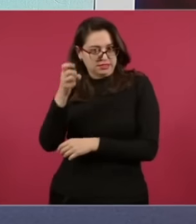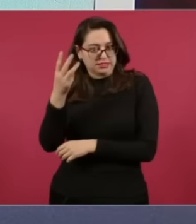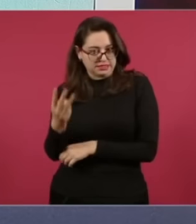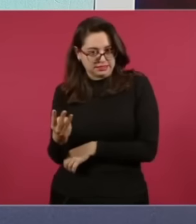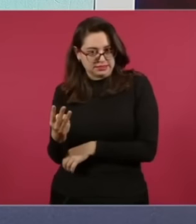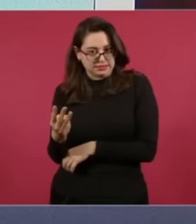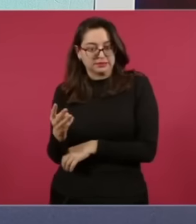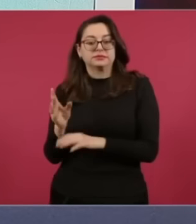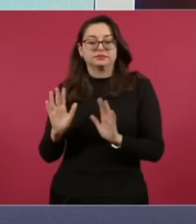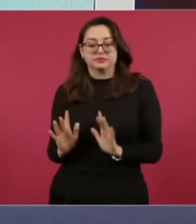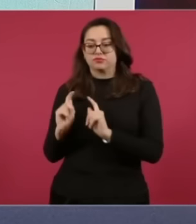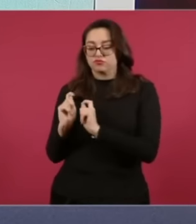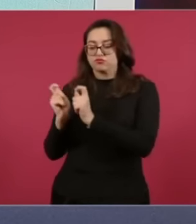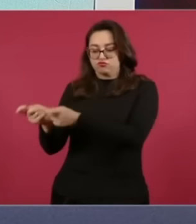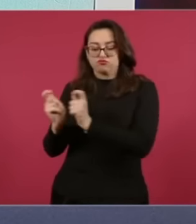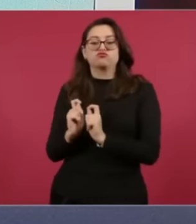A ellos Les toca